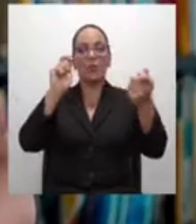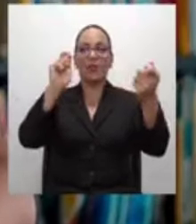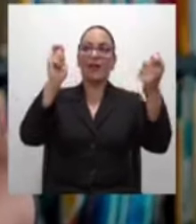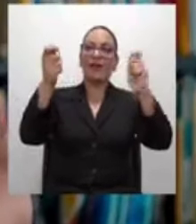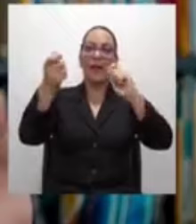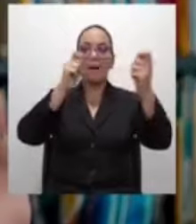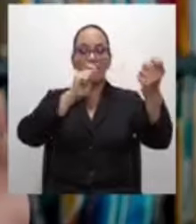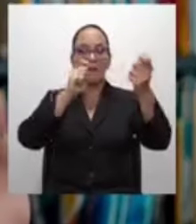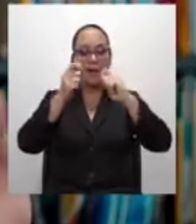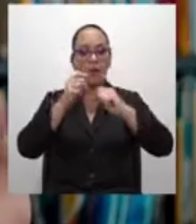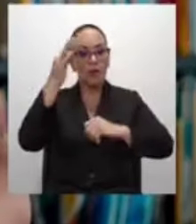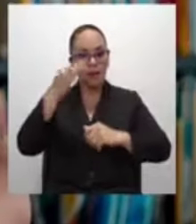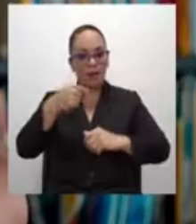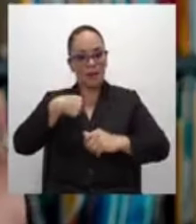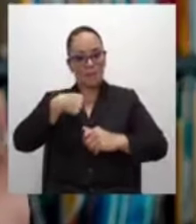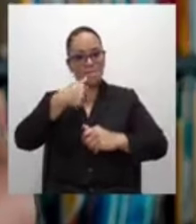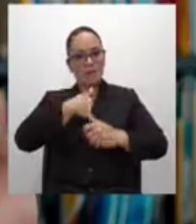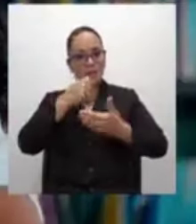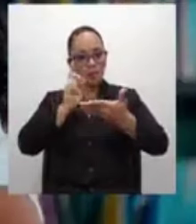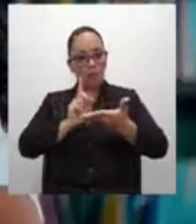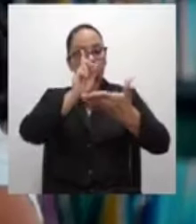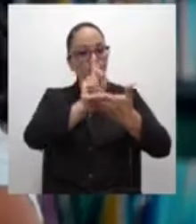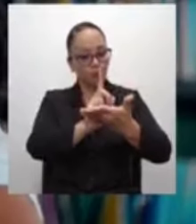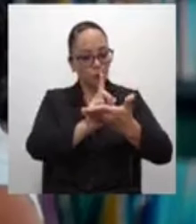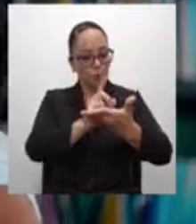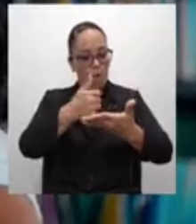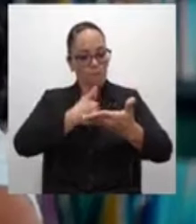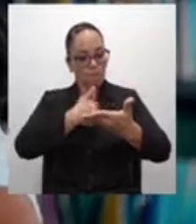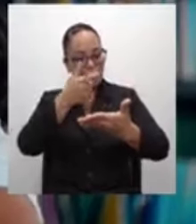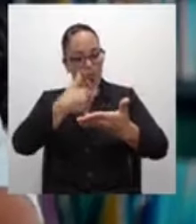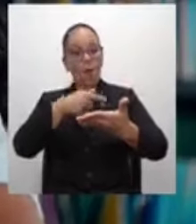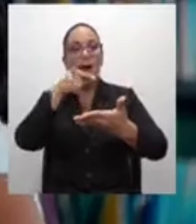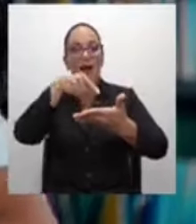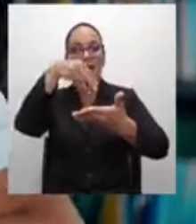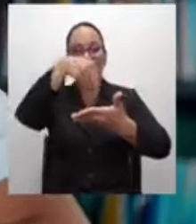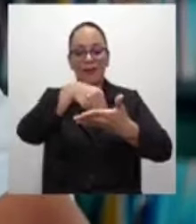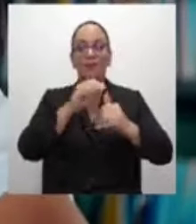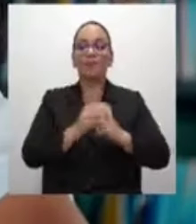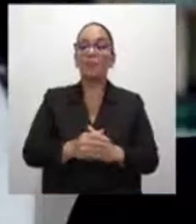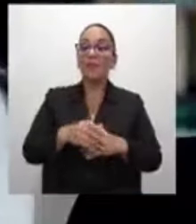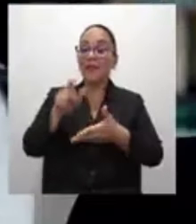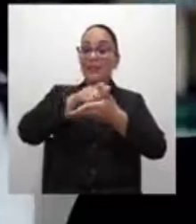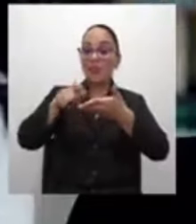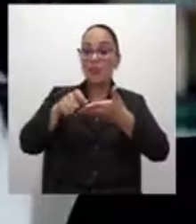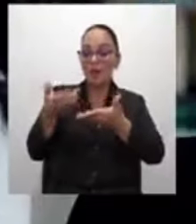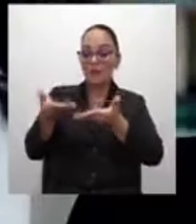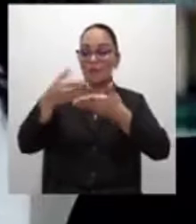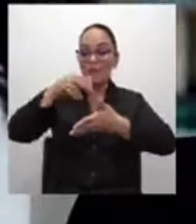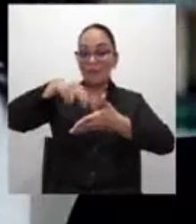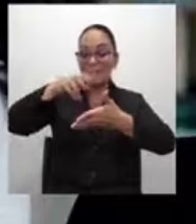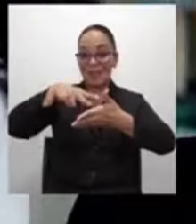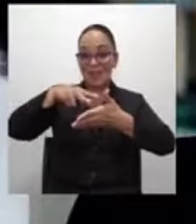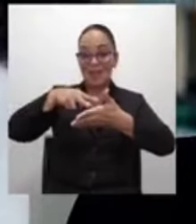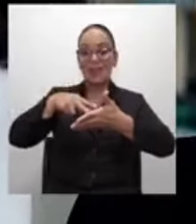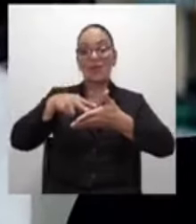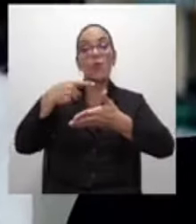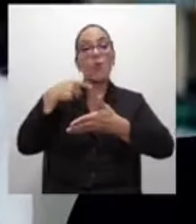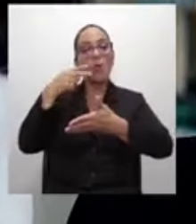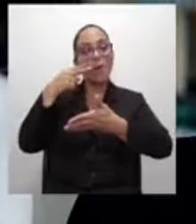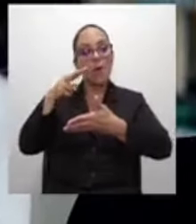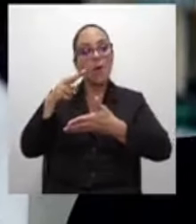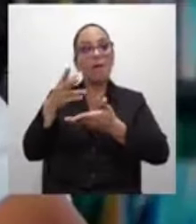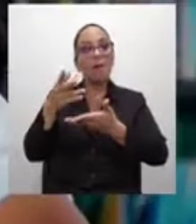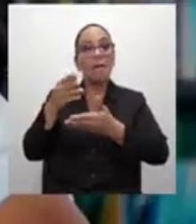creer que estás ahí o que eres el personaje. En la escuela, en clase, nos ponen a leer, pero si uno puede como venir a la